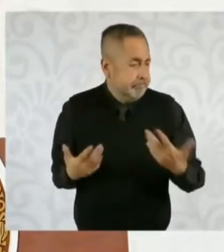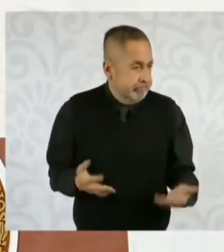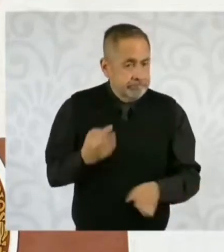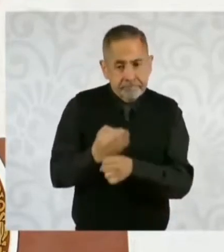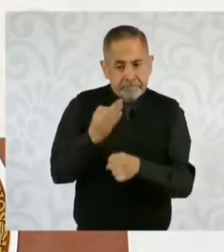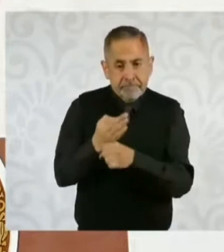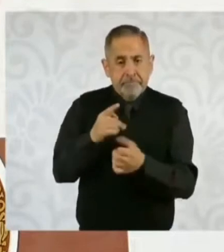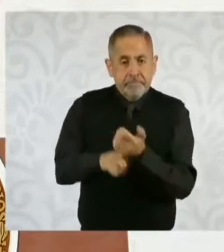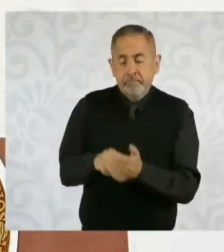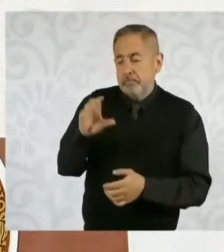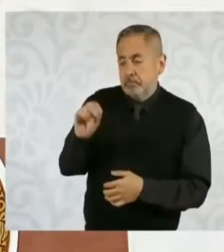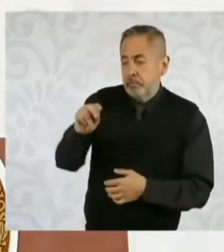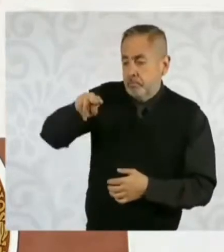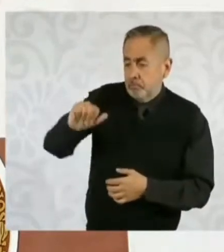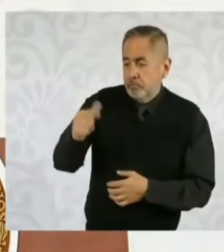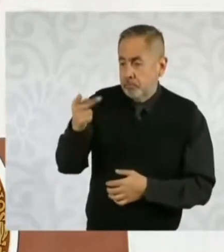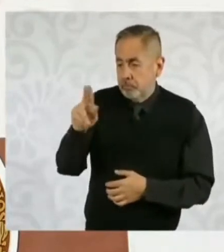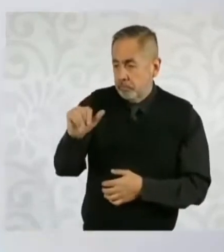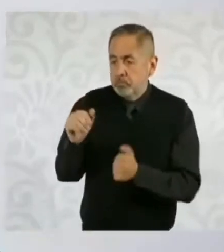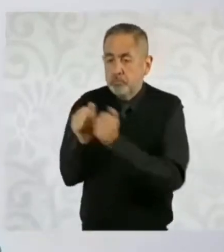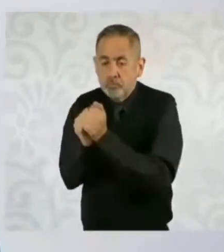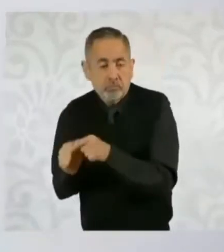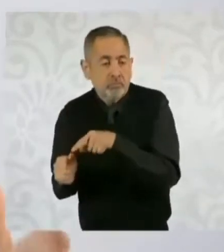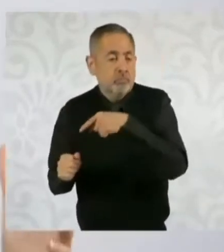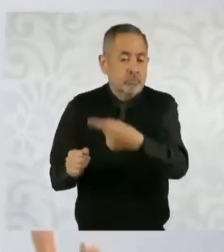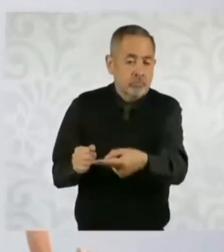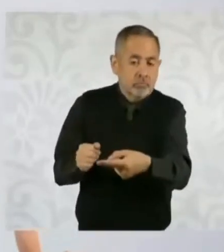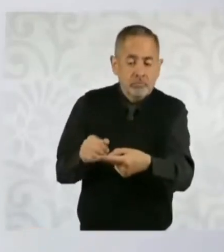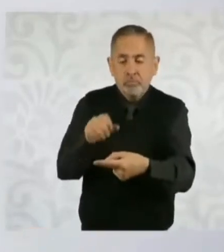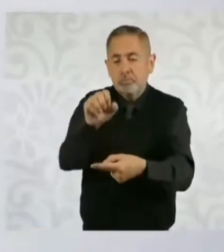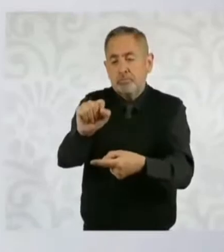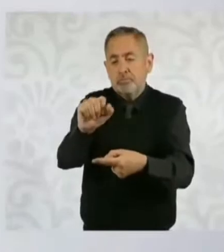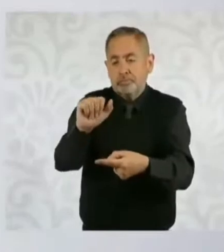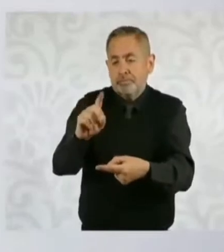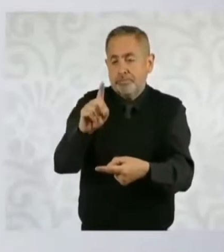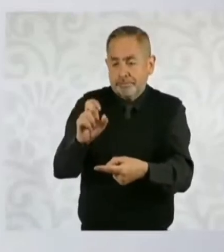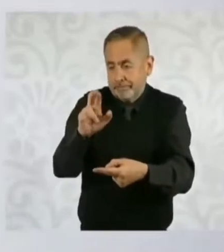están haciendo hoy la Conagua, con la Secretaría, con la SADER,